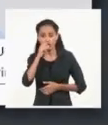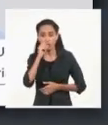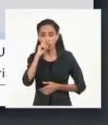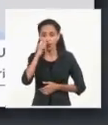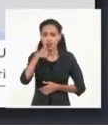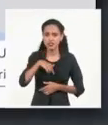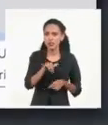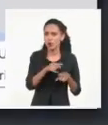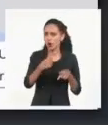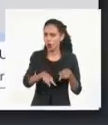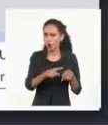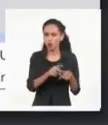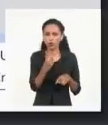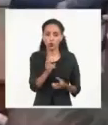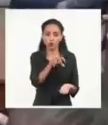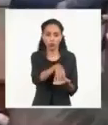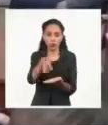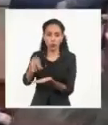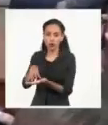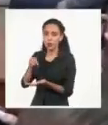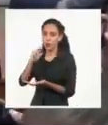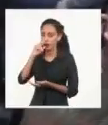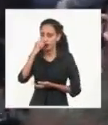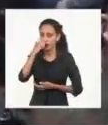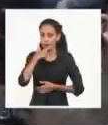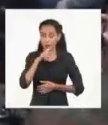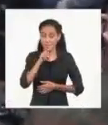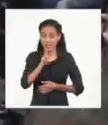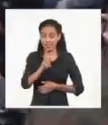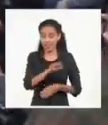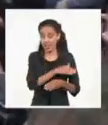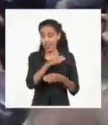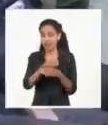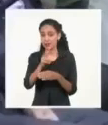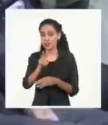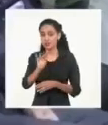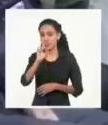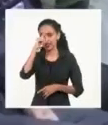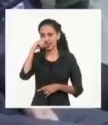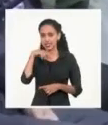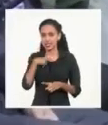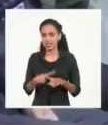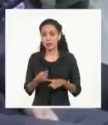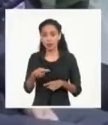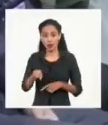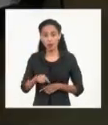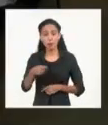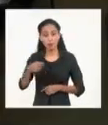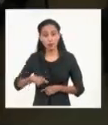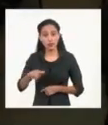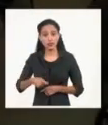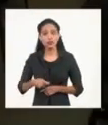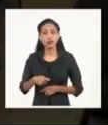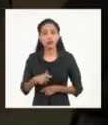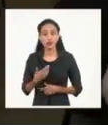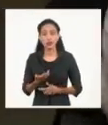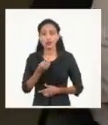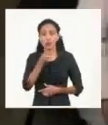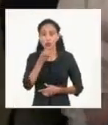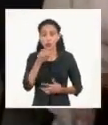de Gerson y Zaporie, de celebrar del 23 al 27 de septiembre referéndum para decidir su posible adhesión a Rusia.